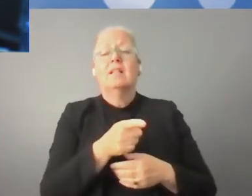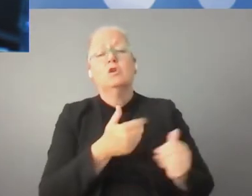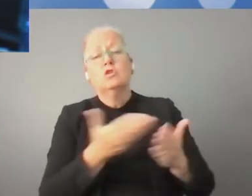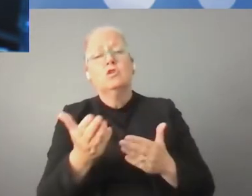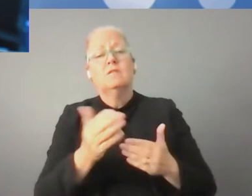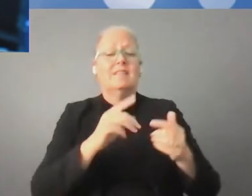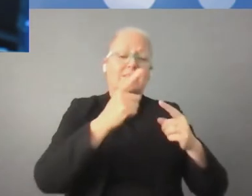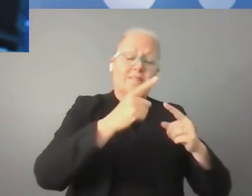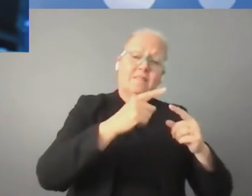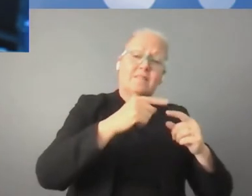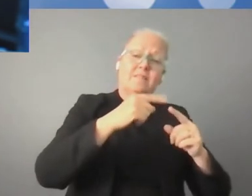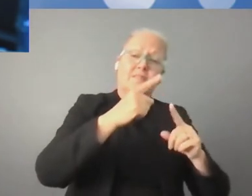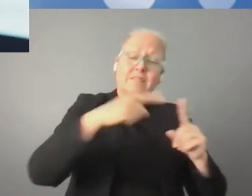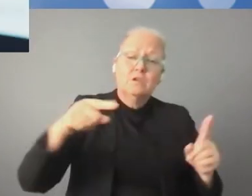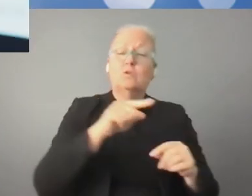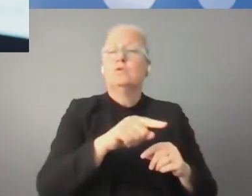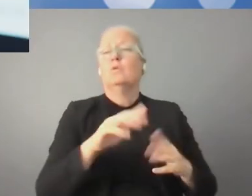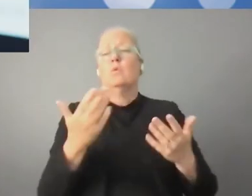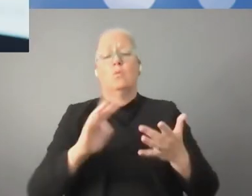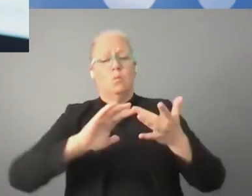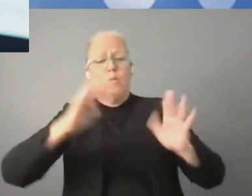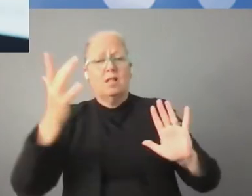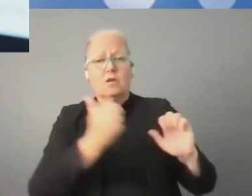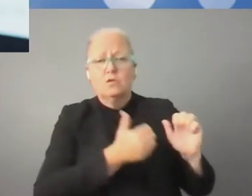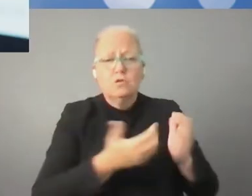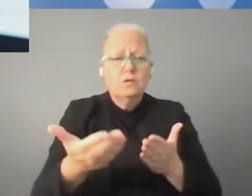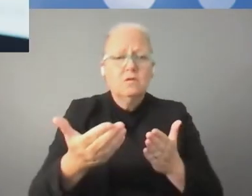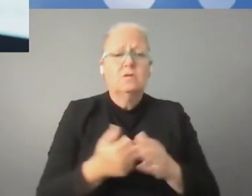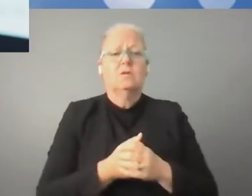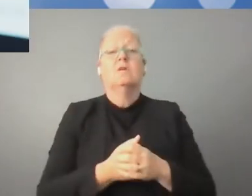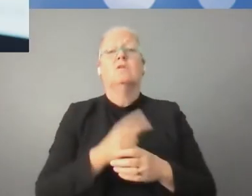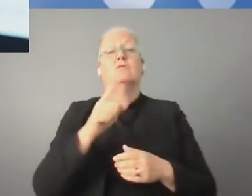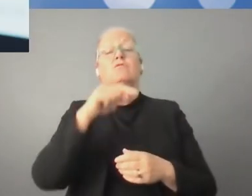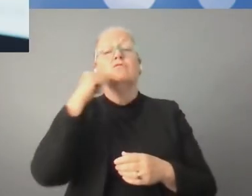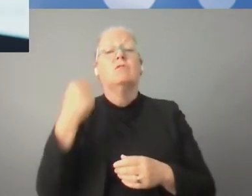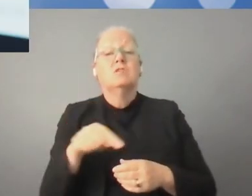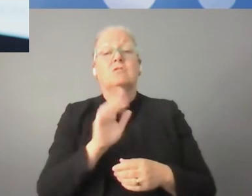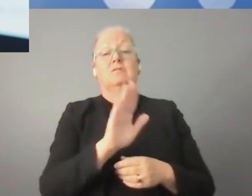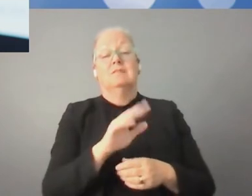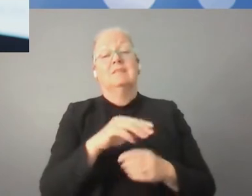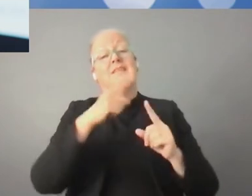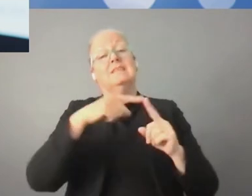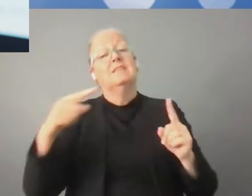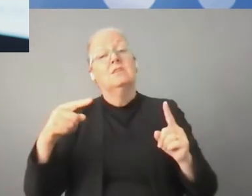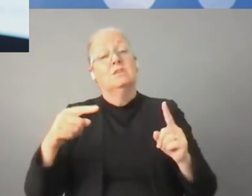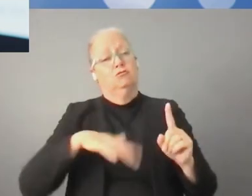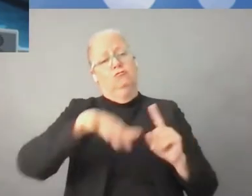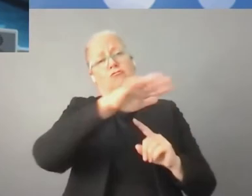La gente en todo el mundo aprovecha cada vez más de servicios digitales.